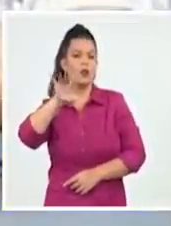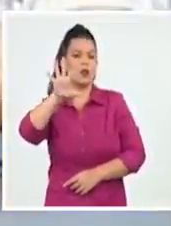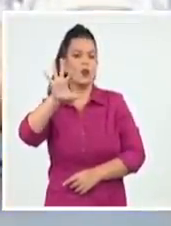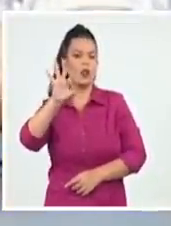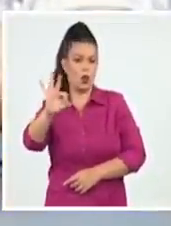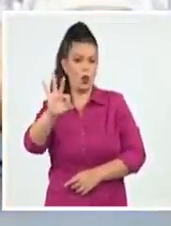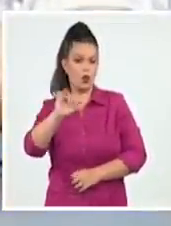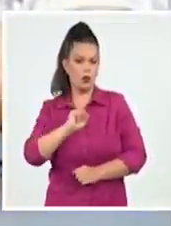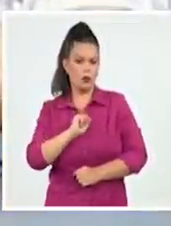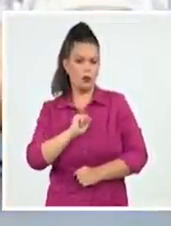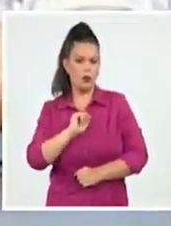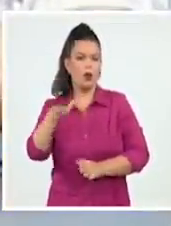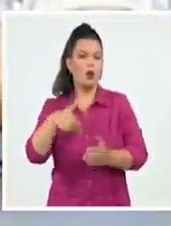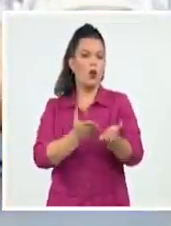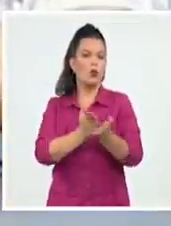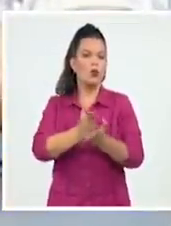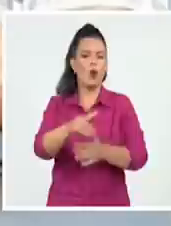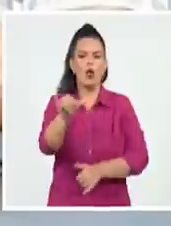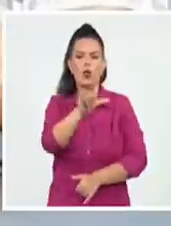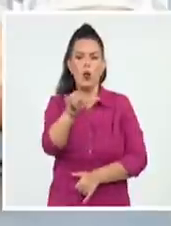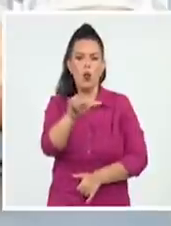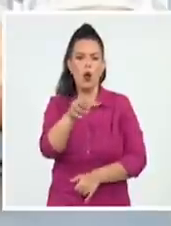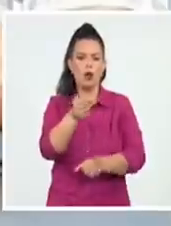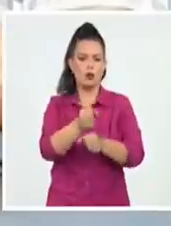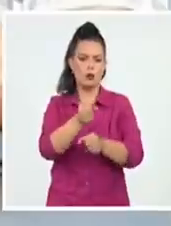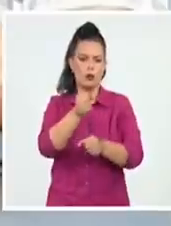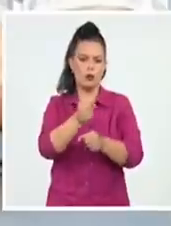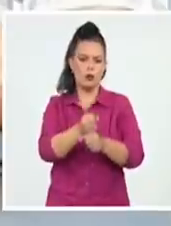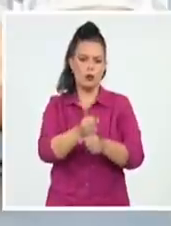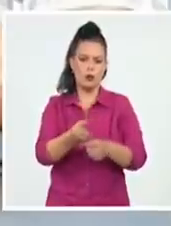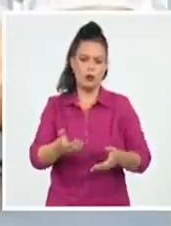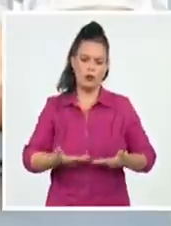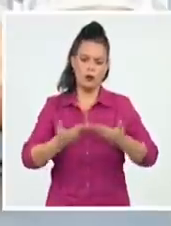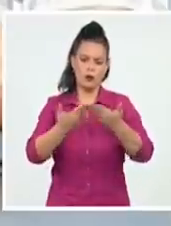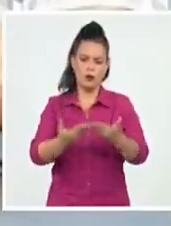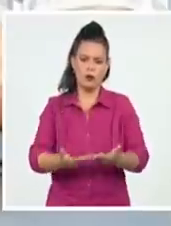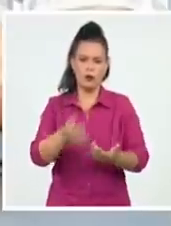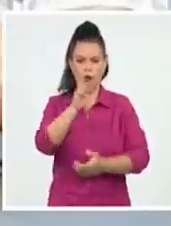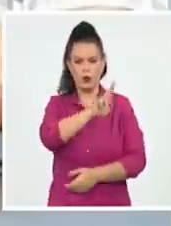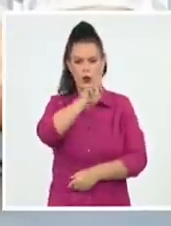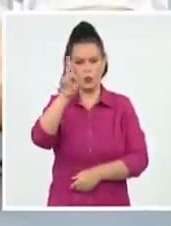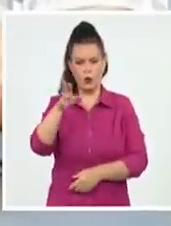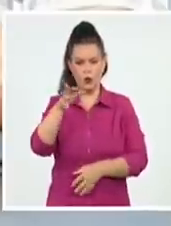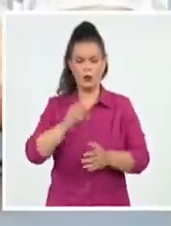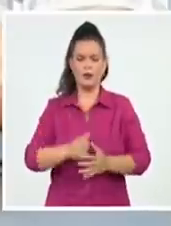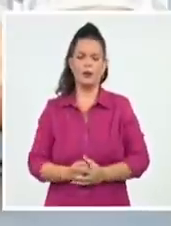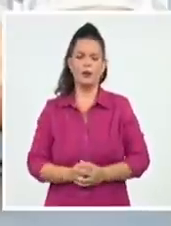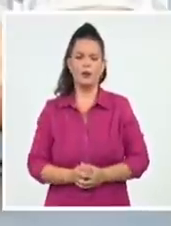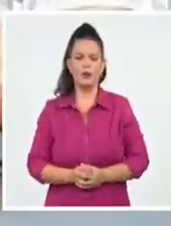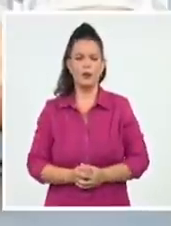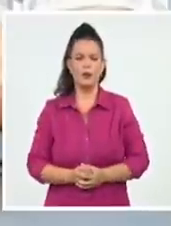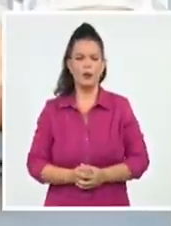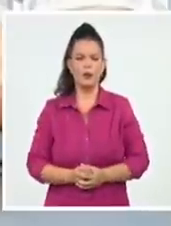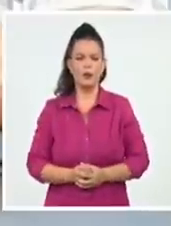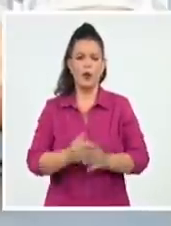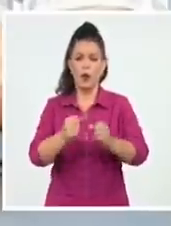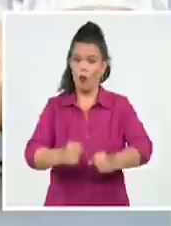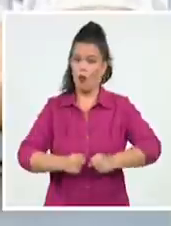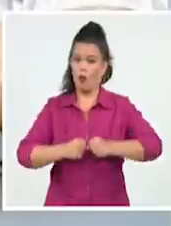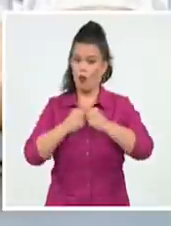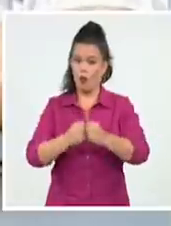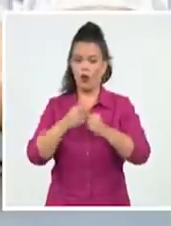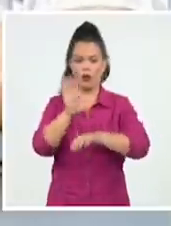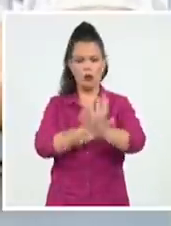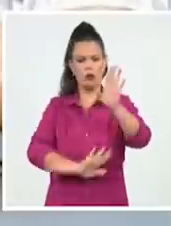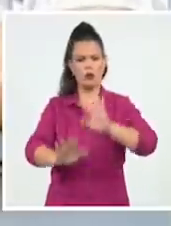participando en actividades revolucionarias y clandestinas con el Movimiento 26 de Julio. Por su intensa actividad revolucionaria fue